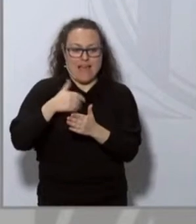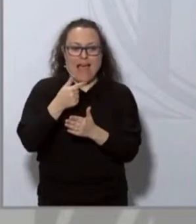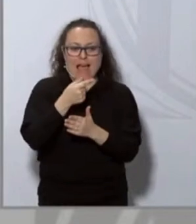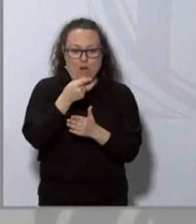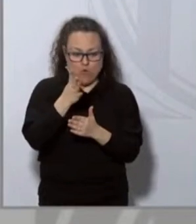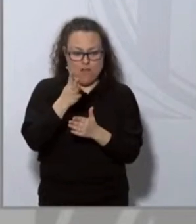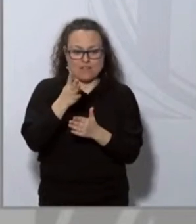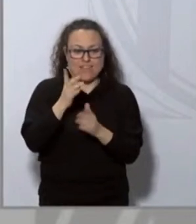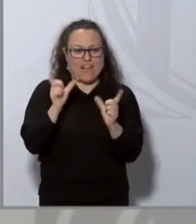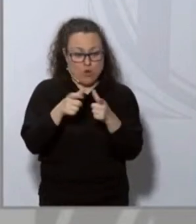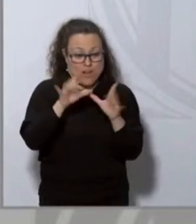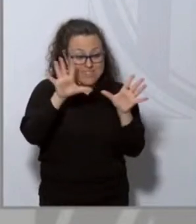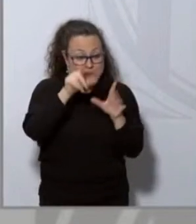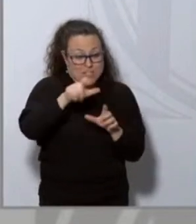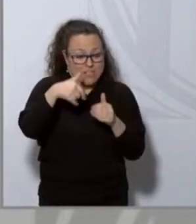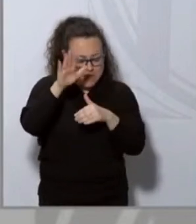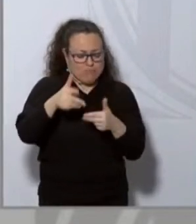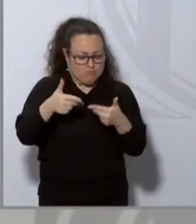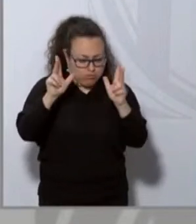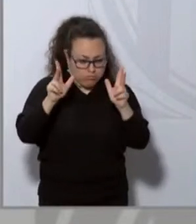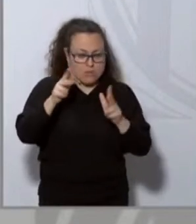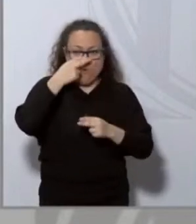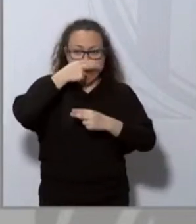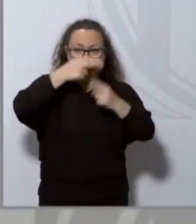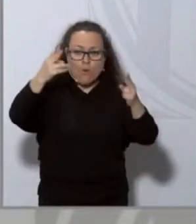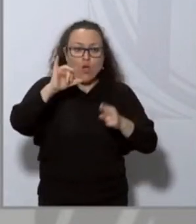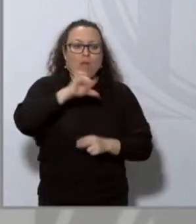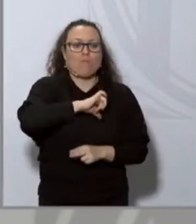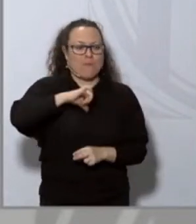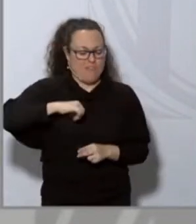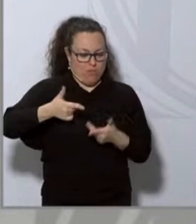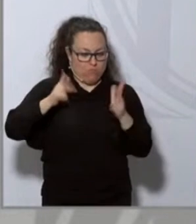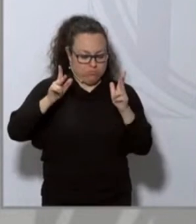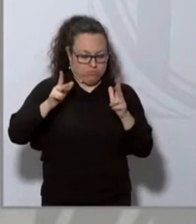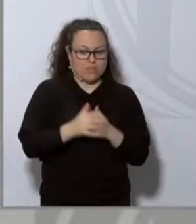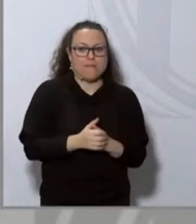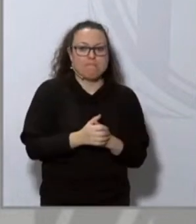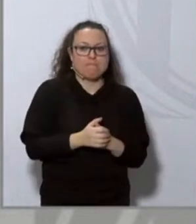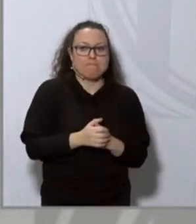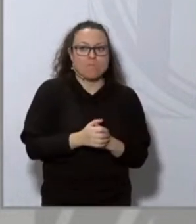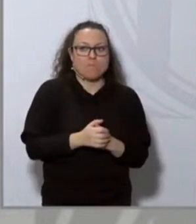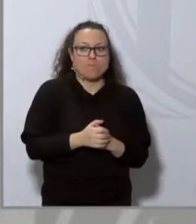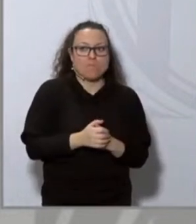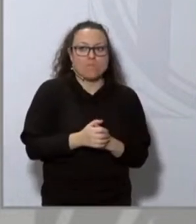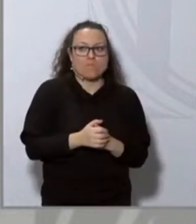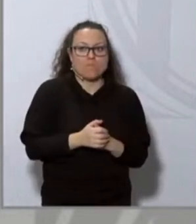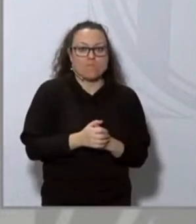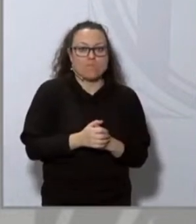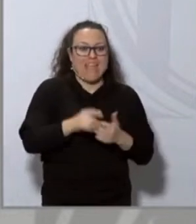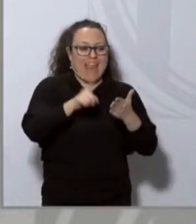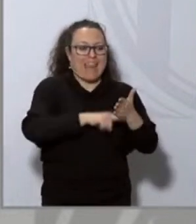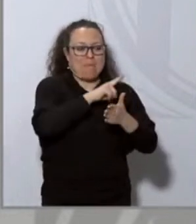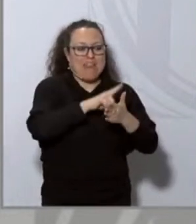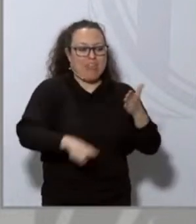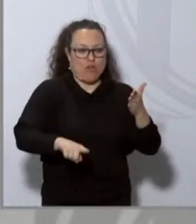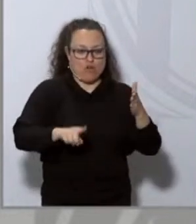autorizadas las reuniones de más de 10 personas en el ámbito público y también en el ámbito privado que se eliminan las restricciones de